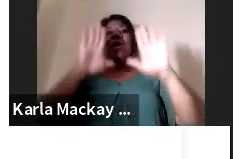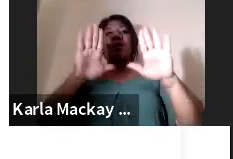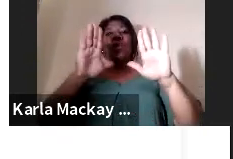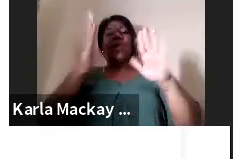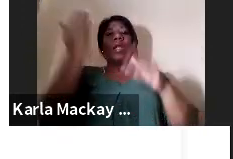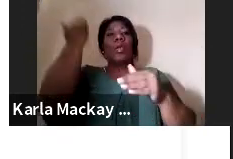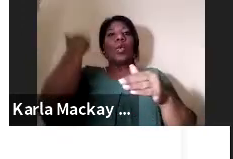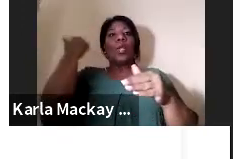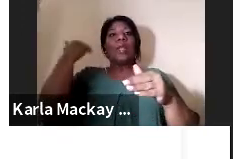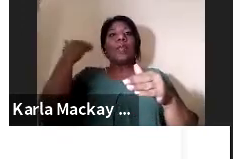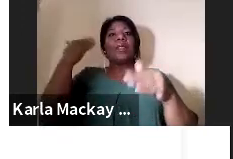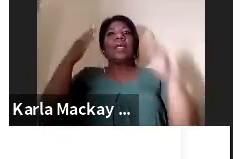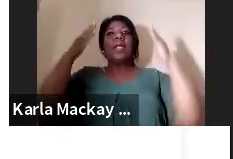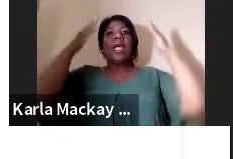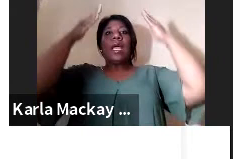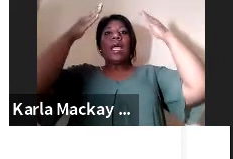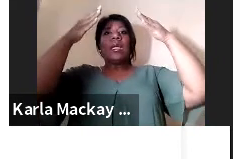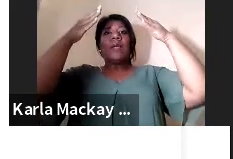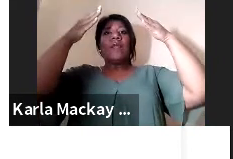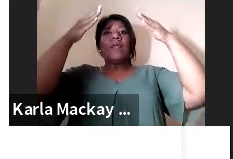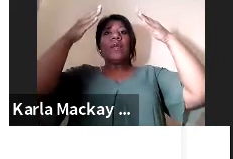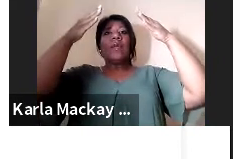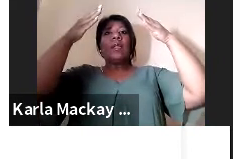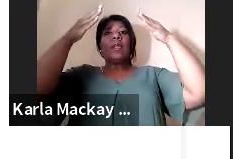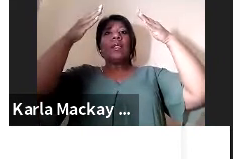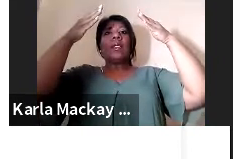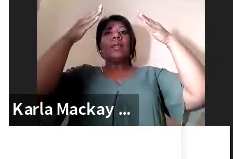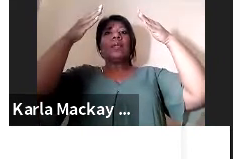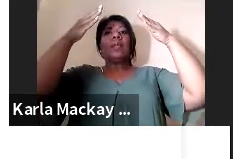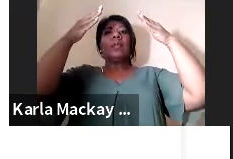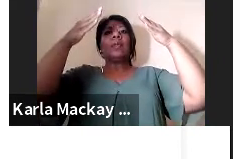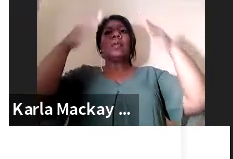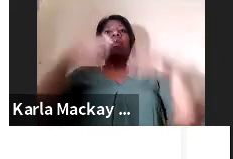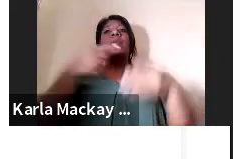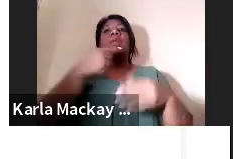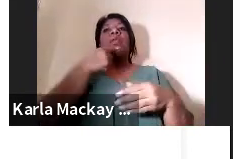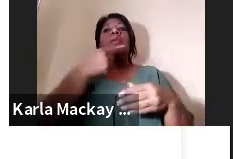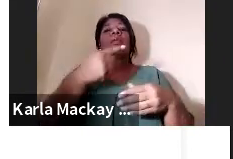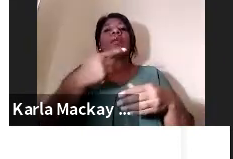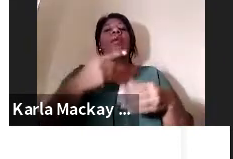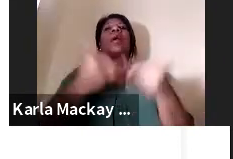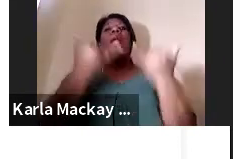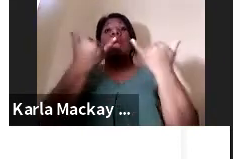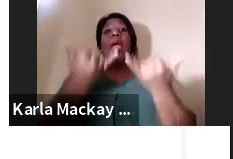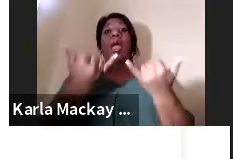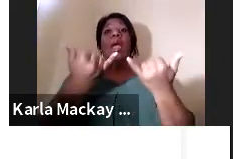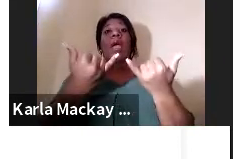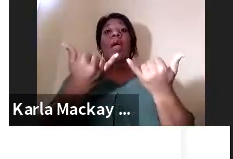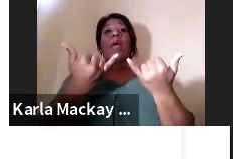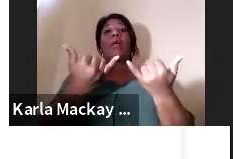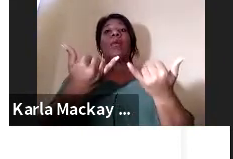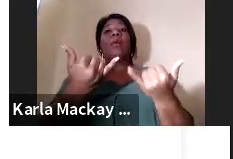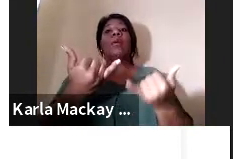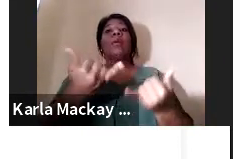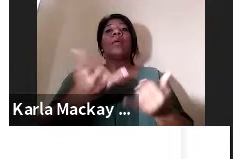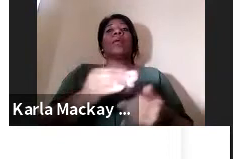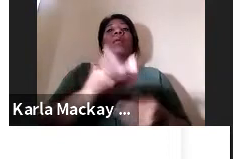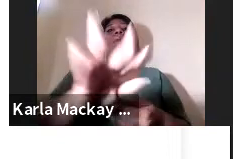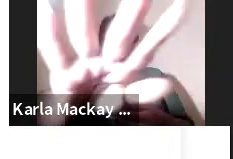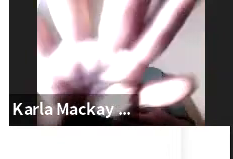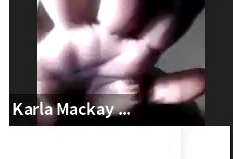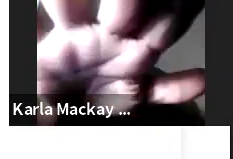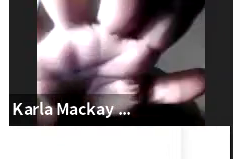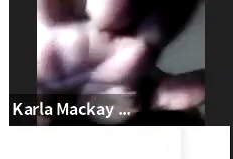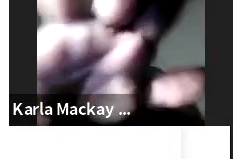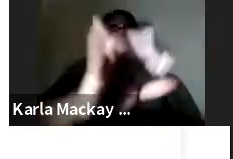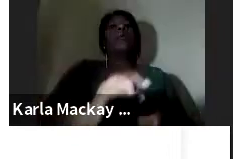el enfoque que se habrá de seguir, paso 2015. Partiendo de esto que nos comenta el doctor Edgardo